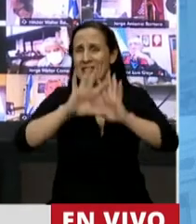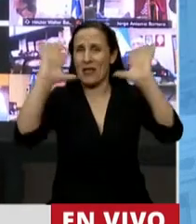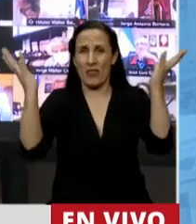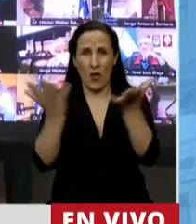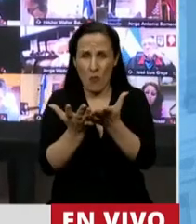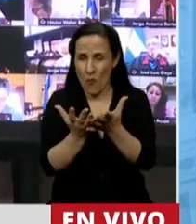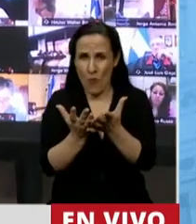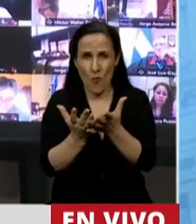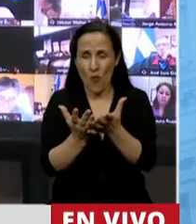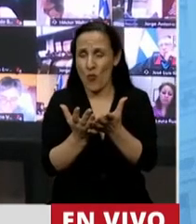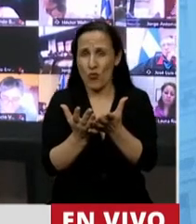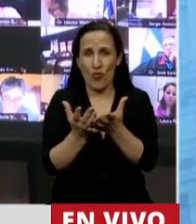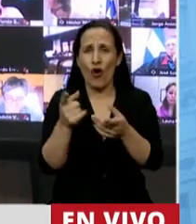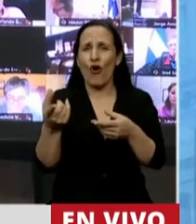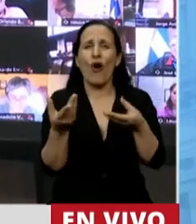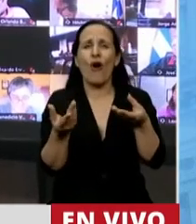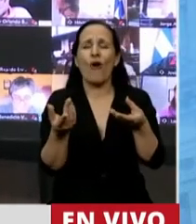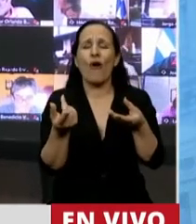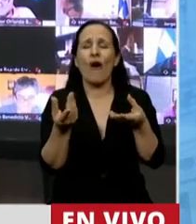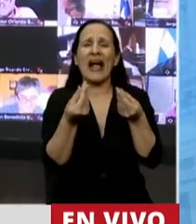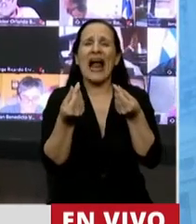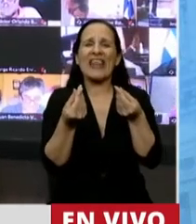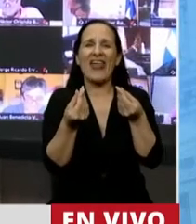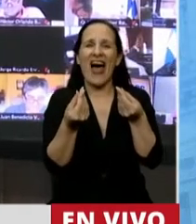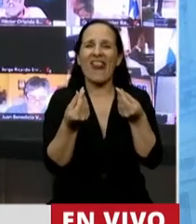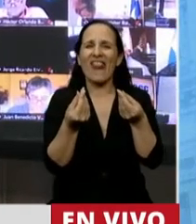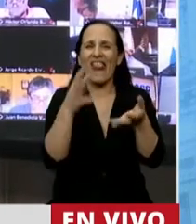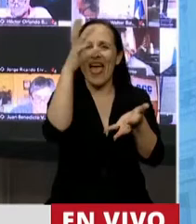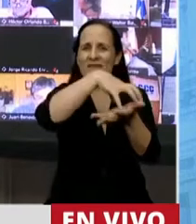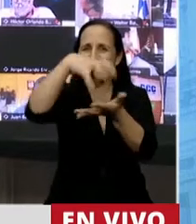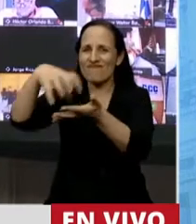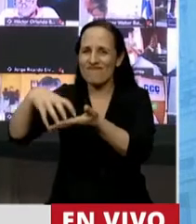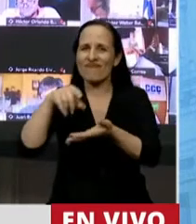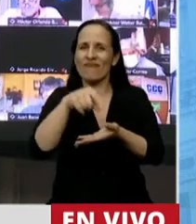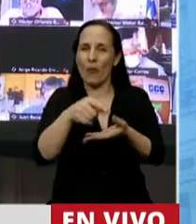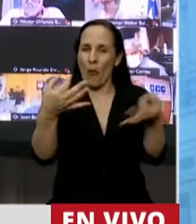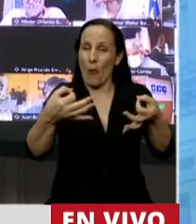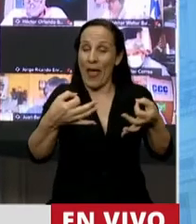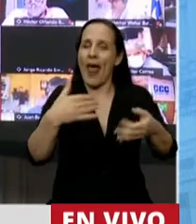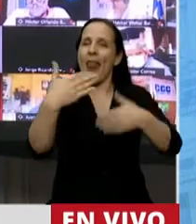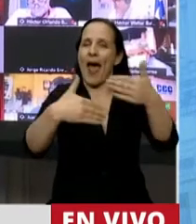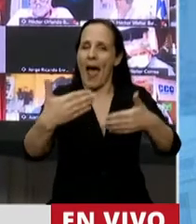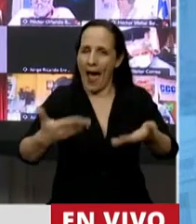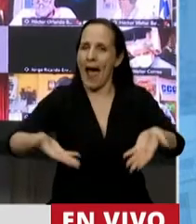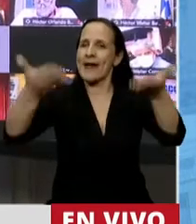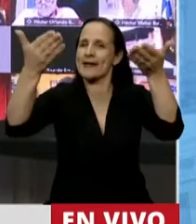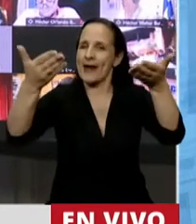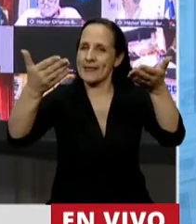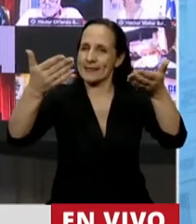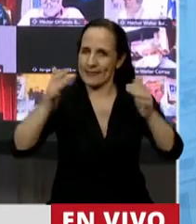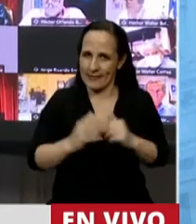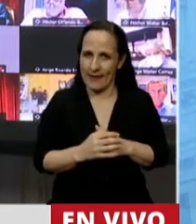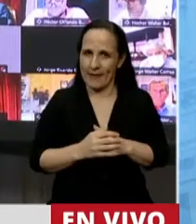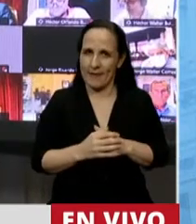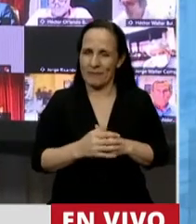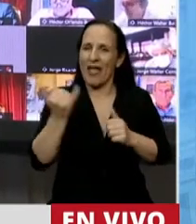señor Presidente, la calidad institucional es la base del crecimiento a largo plazo, es la base de la